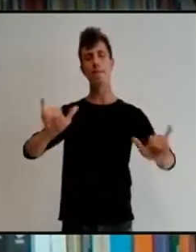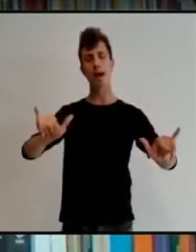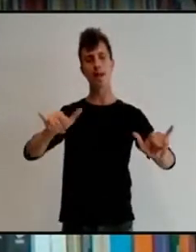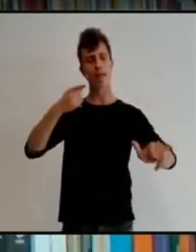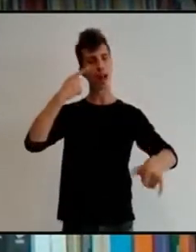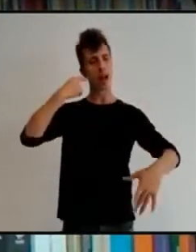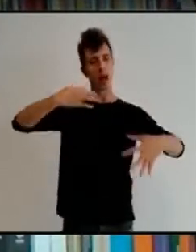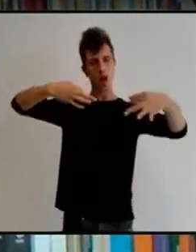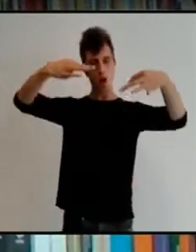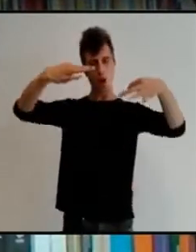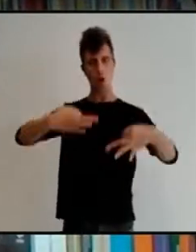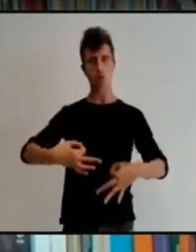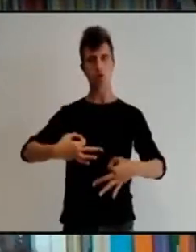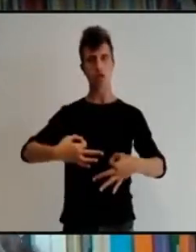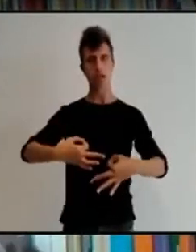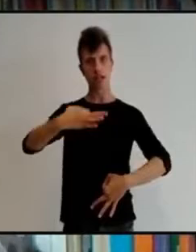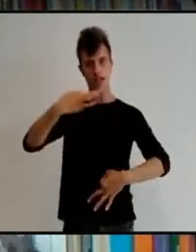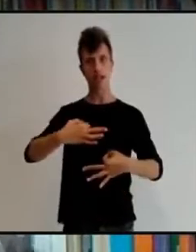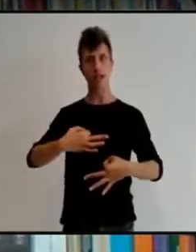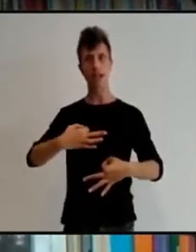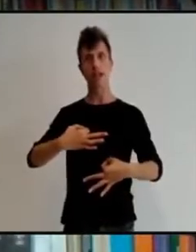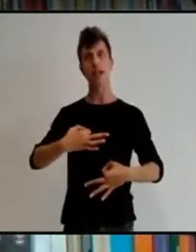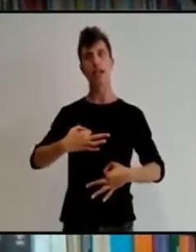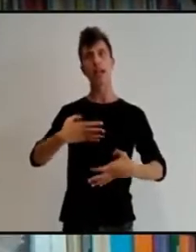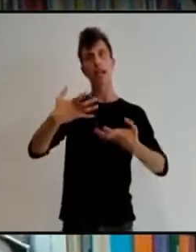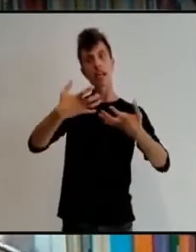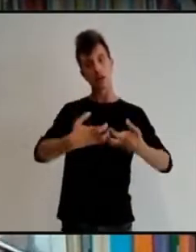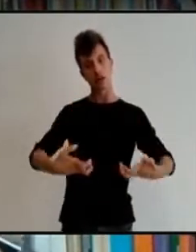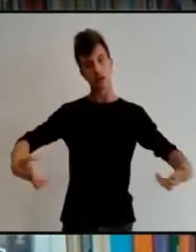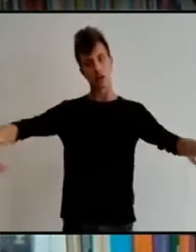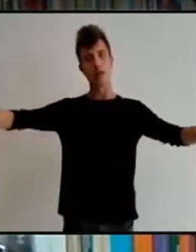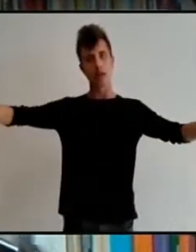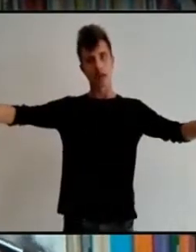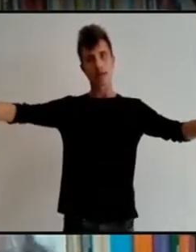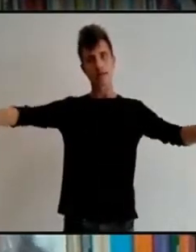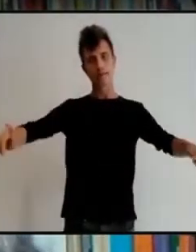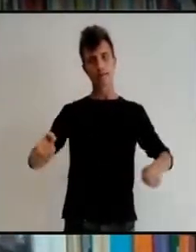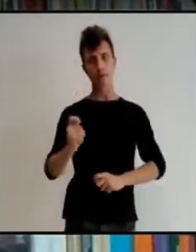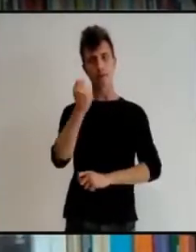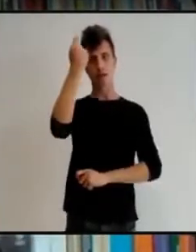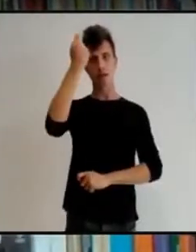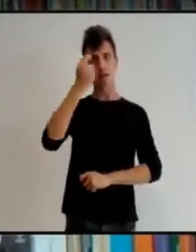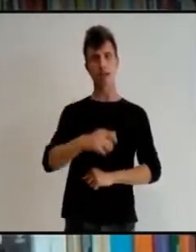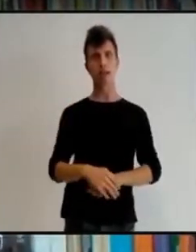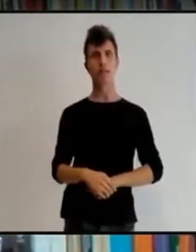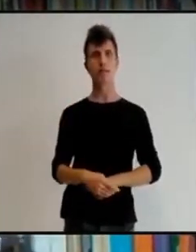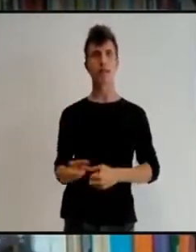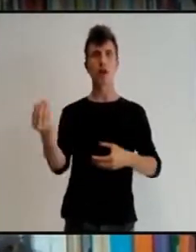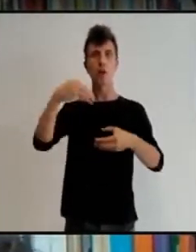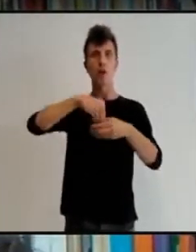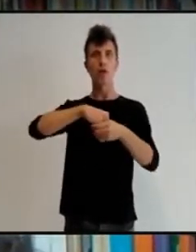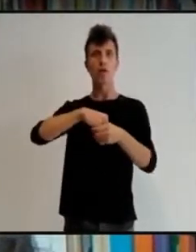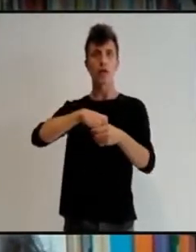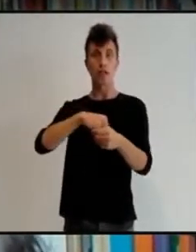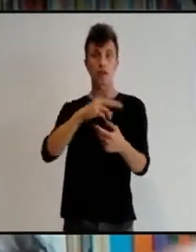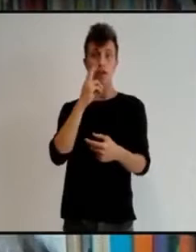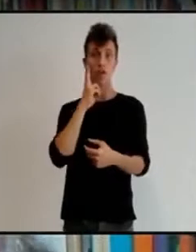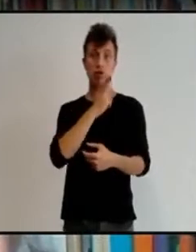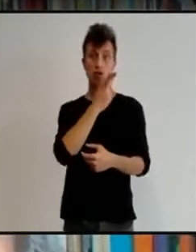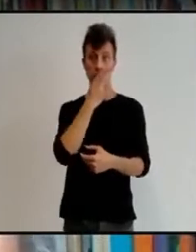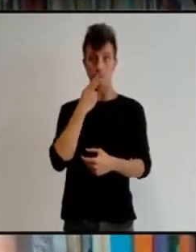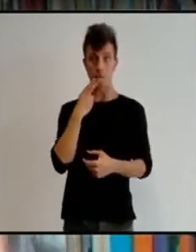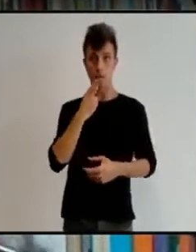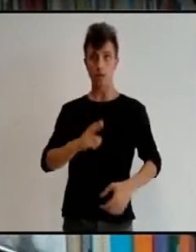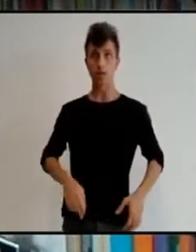Quería explicarles que dentro de los compromisos que se consiguieron con la firma del acuerdo